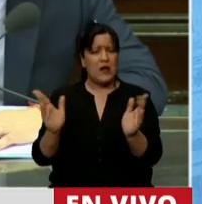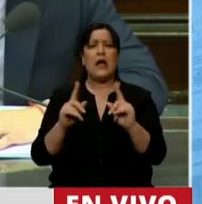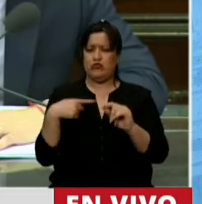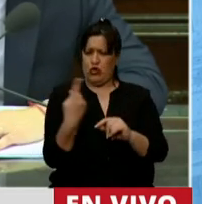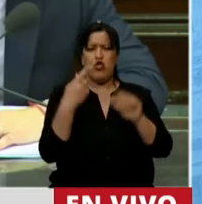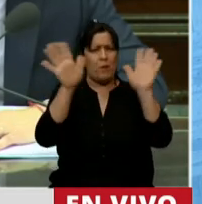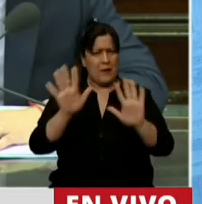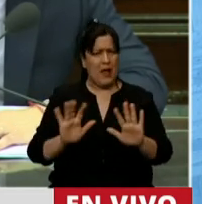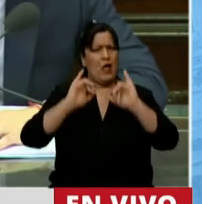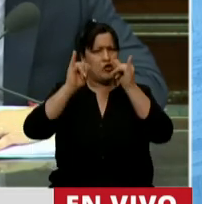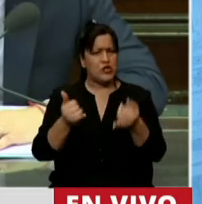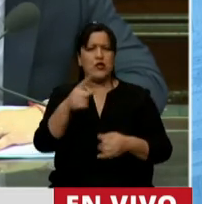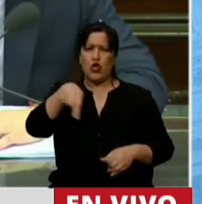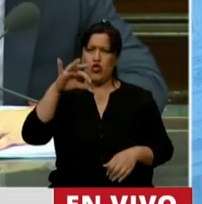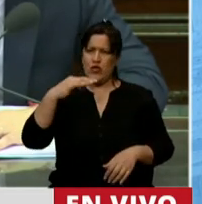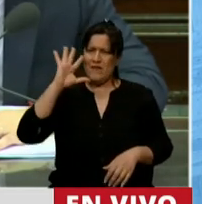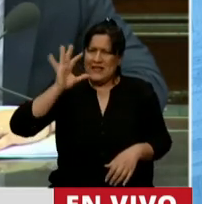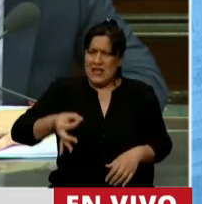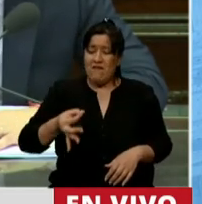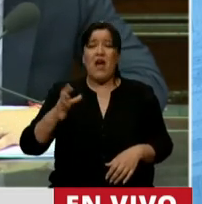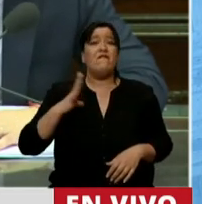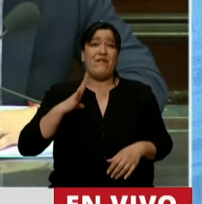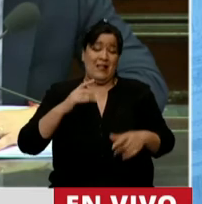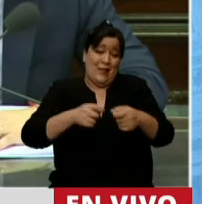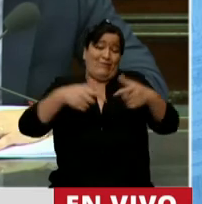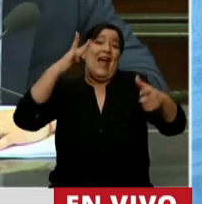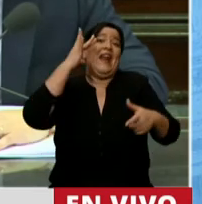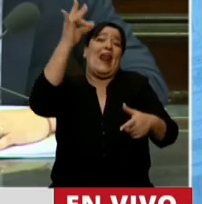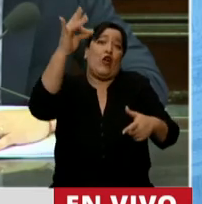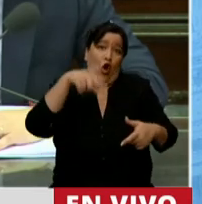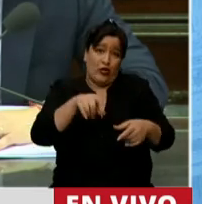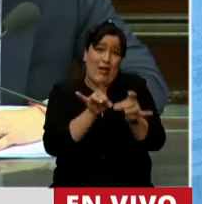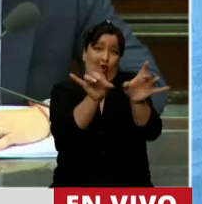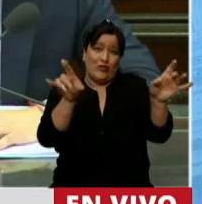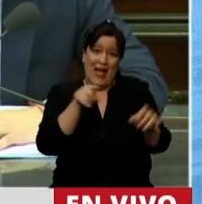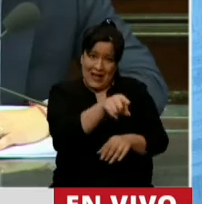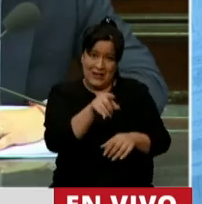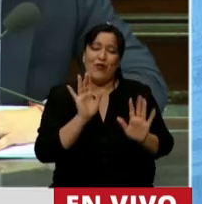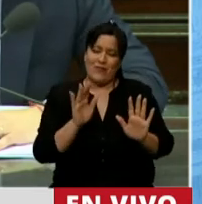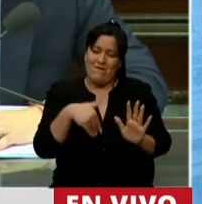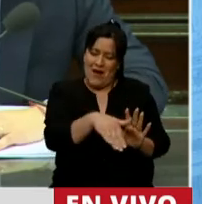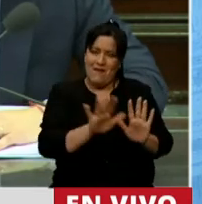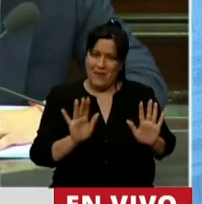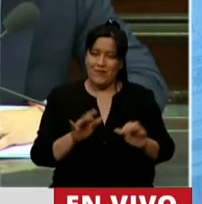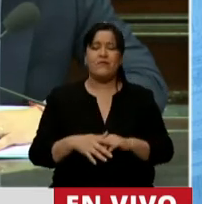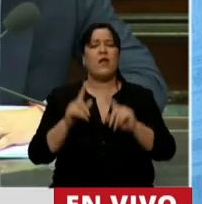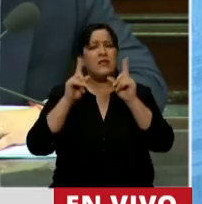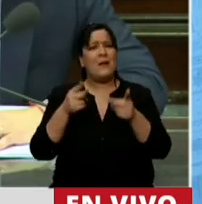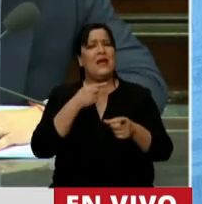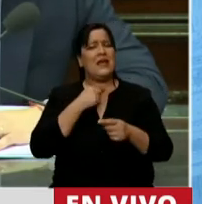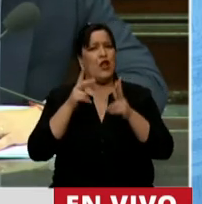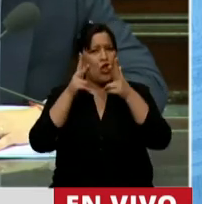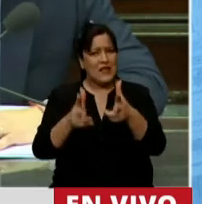eso, pero tenemos que tener en cuenta que todavía no llegamos al pico, vamos hacia el pico del sistema sanitario. Quiero decirle también